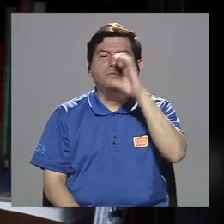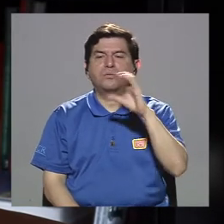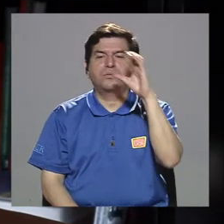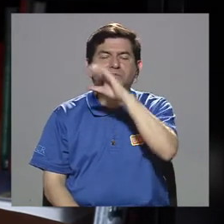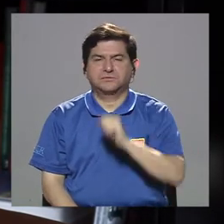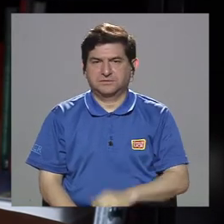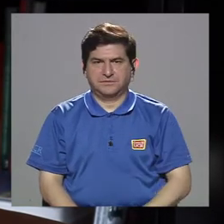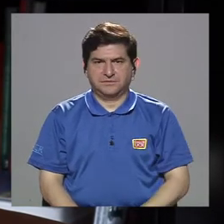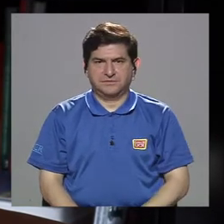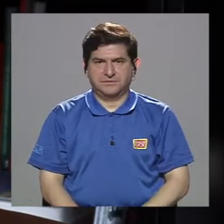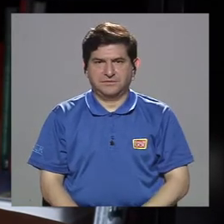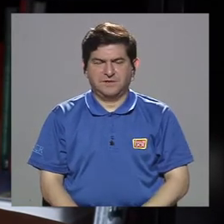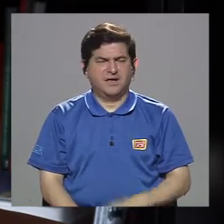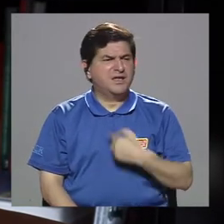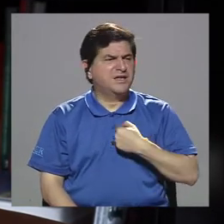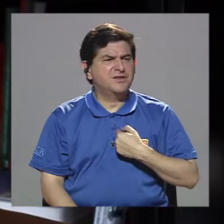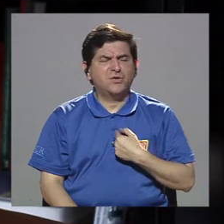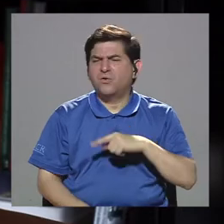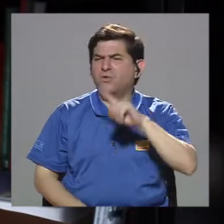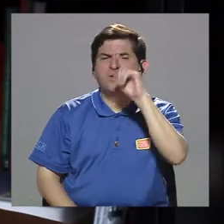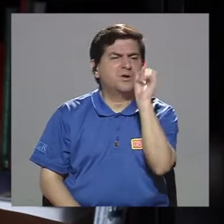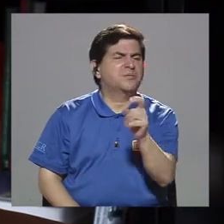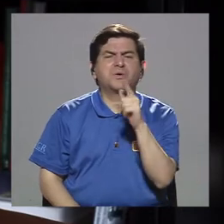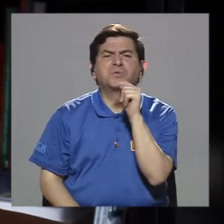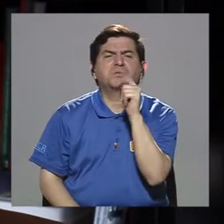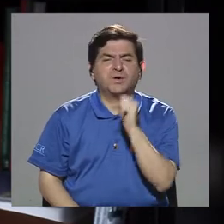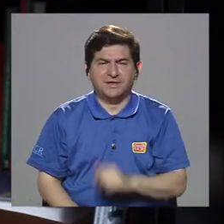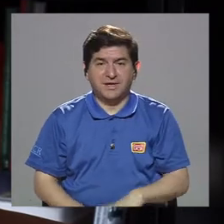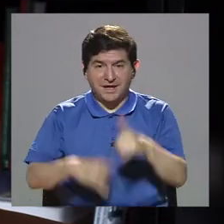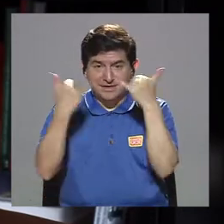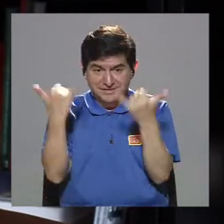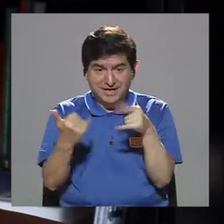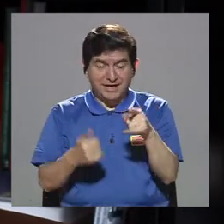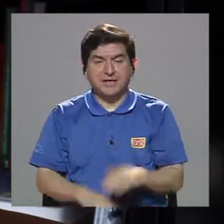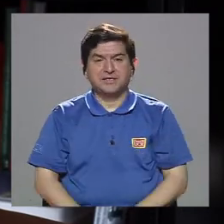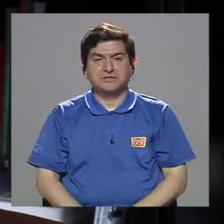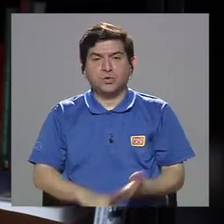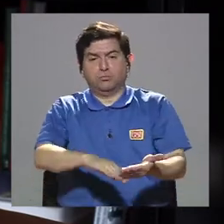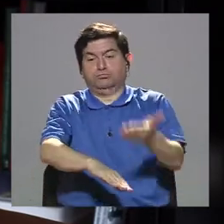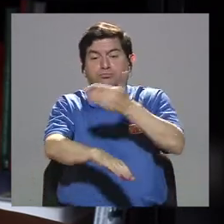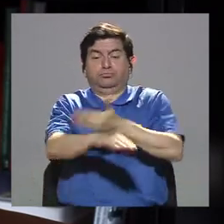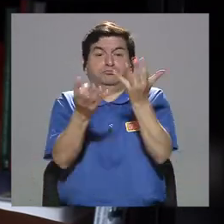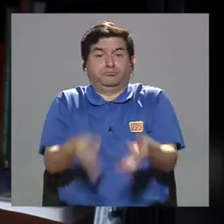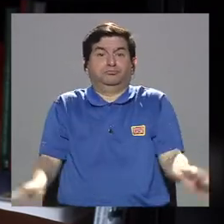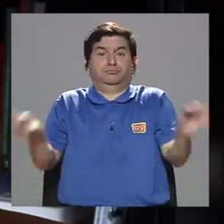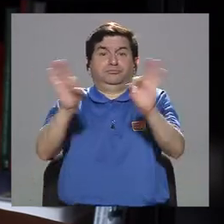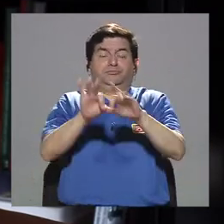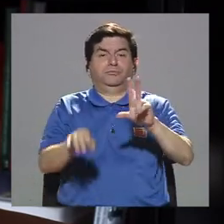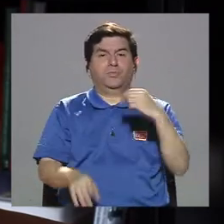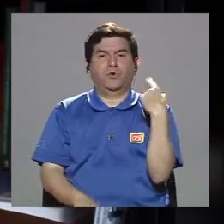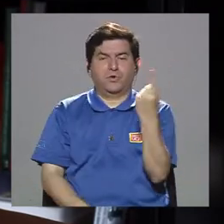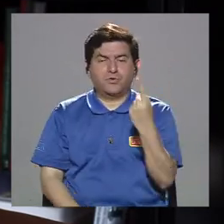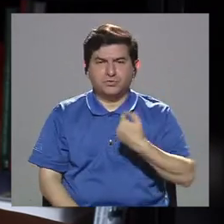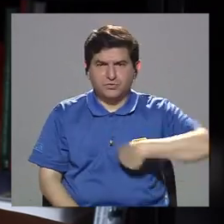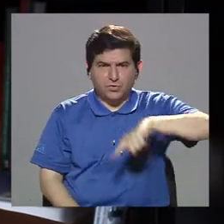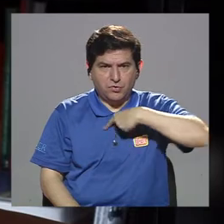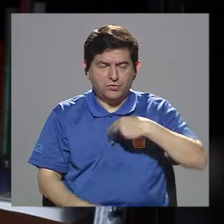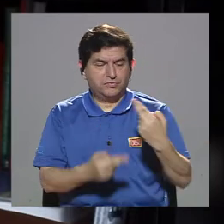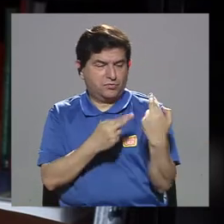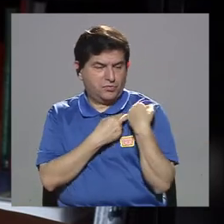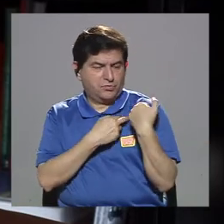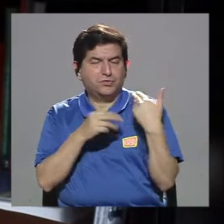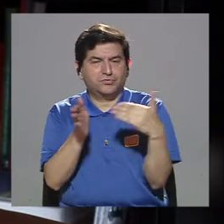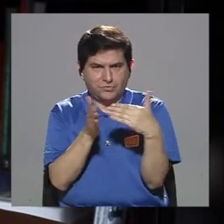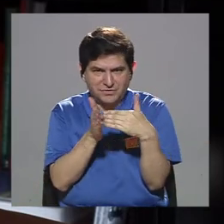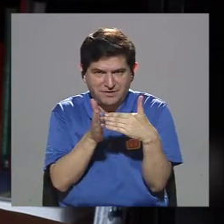buscar, si es así, a quién preguntar, ya solo hacernos eso es un paso fundamental porque no solo nos devuelve la